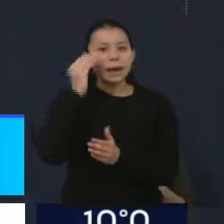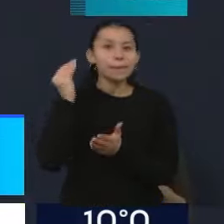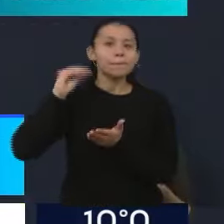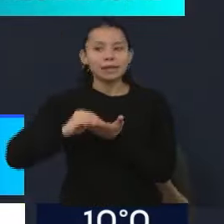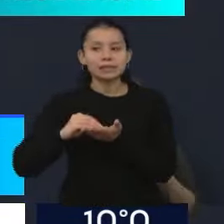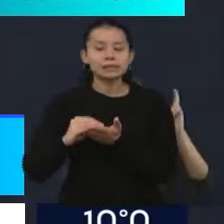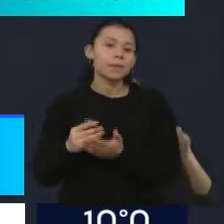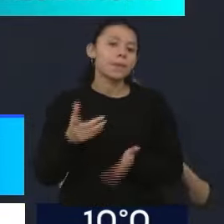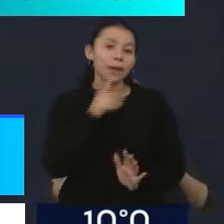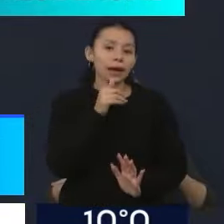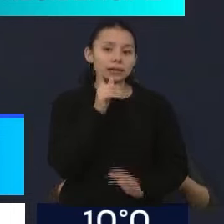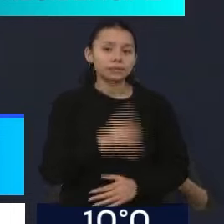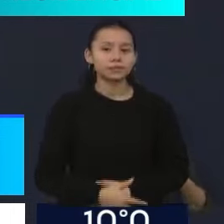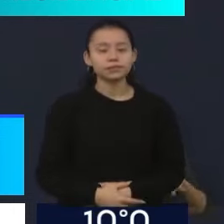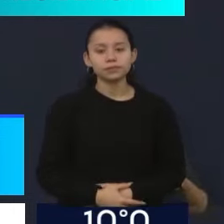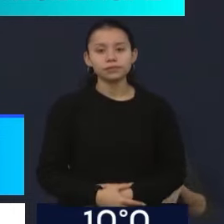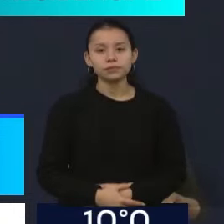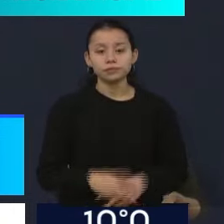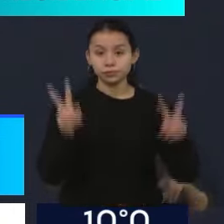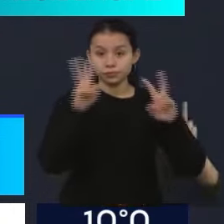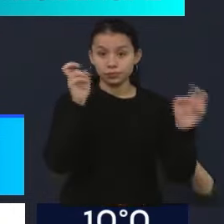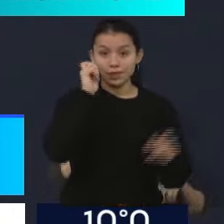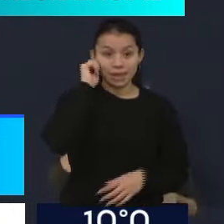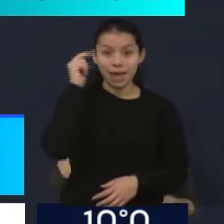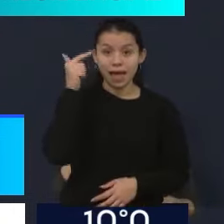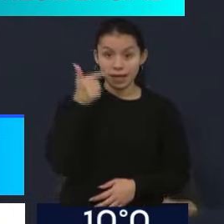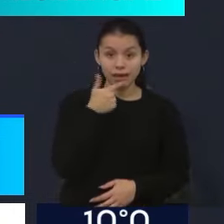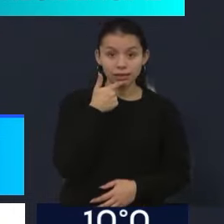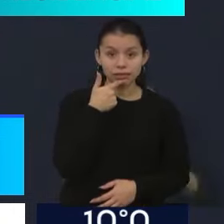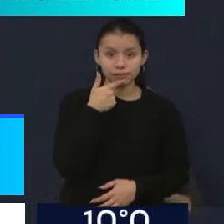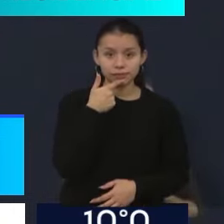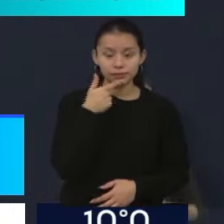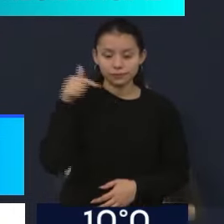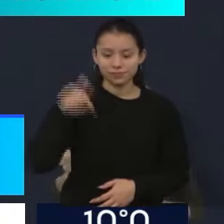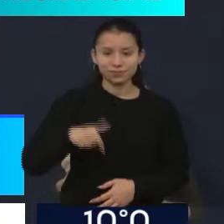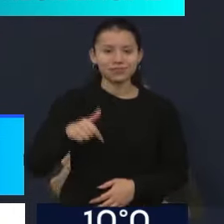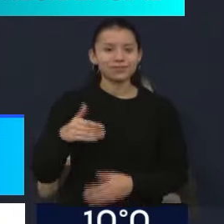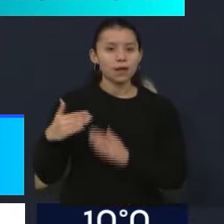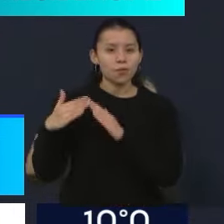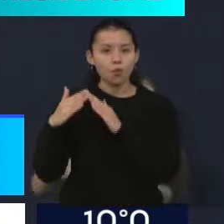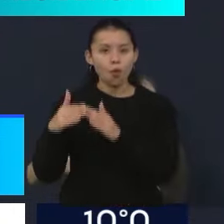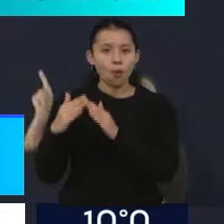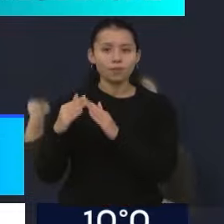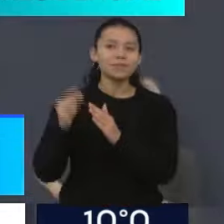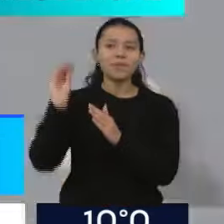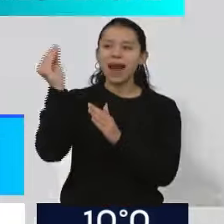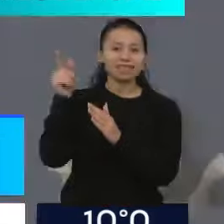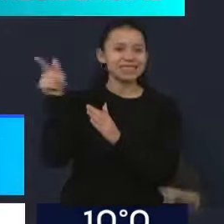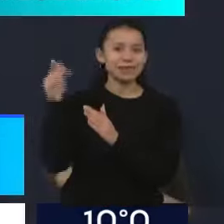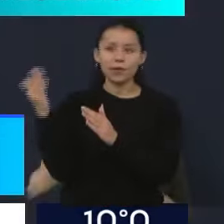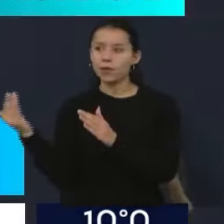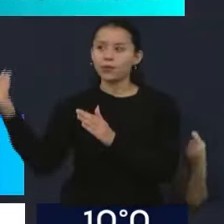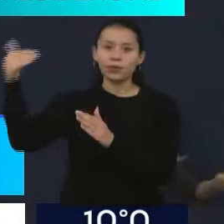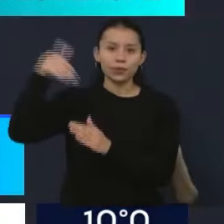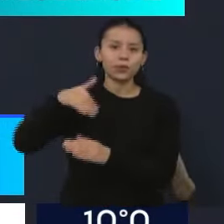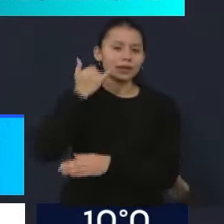relación a la situación del gas, tema gas, comentarles que llegó al país el buque de la empresa brasileña Petrobras, se estima